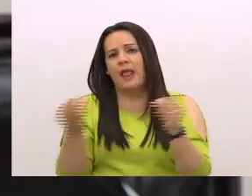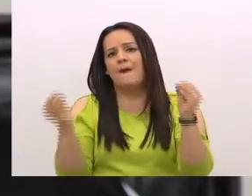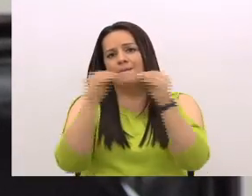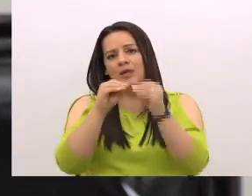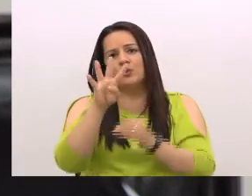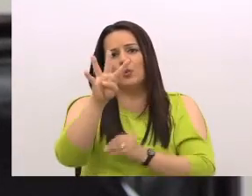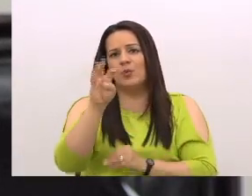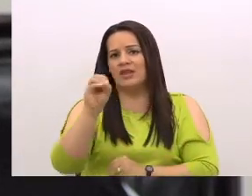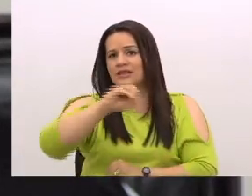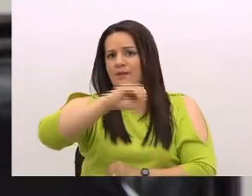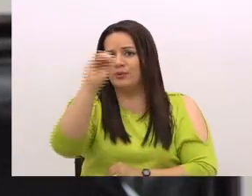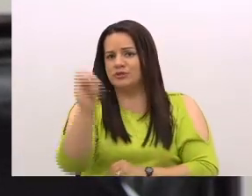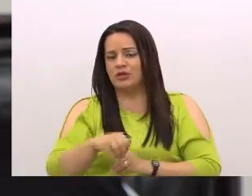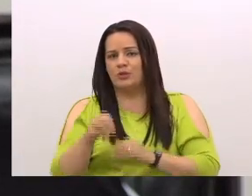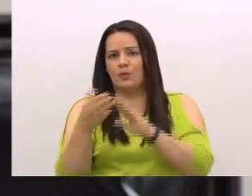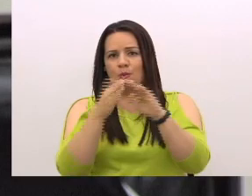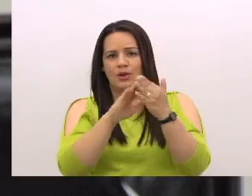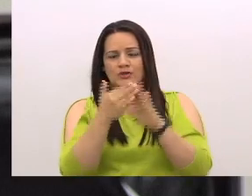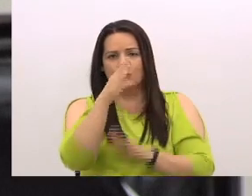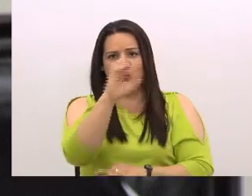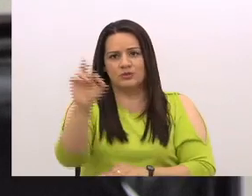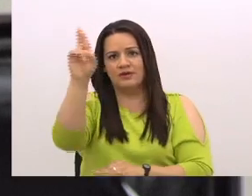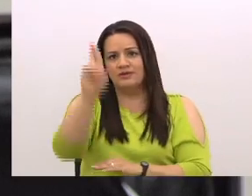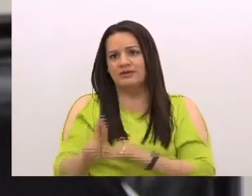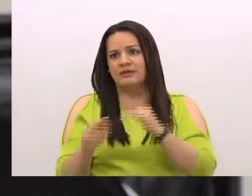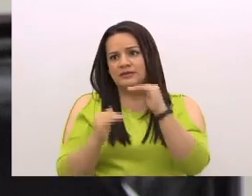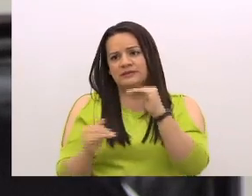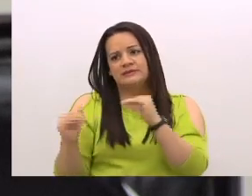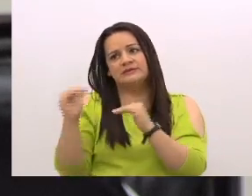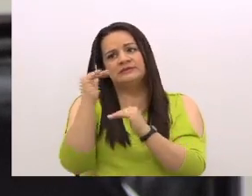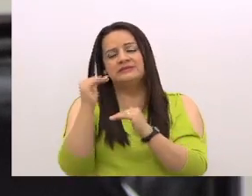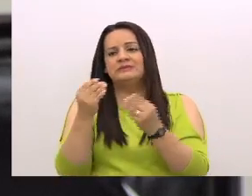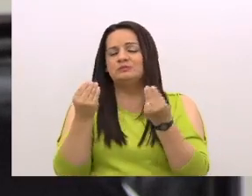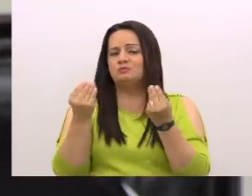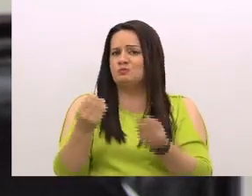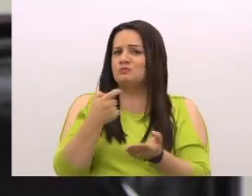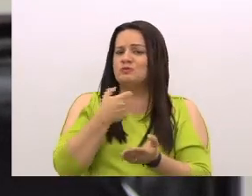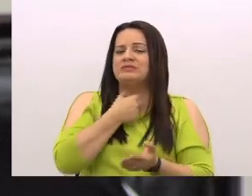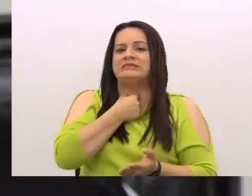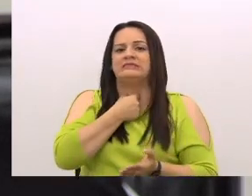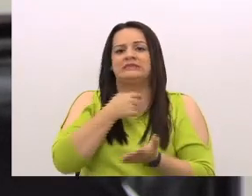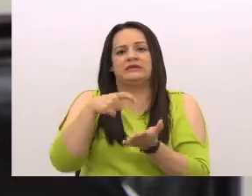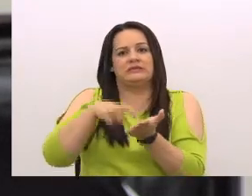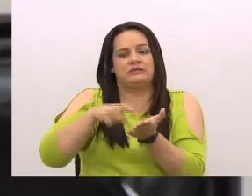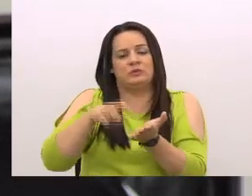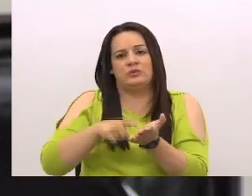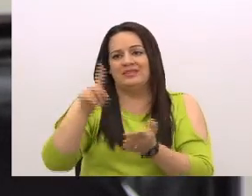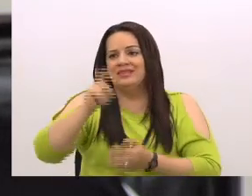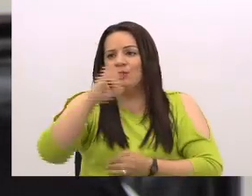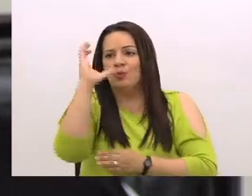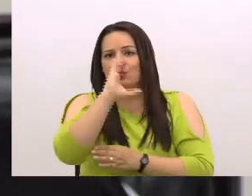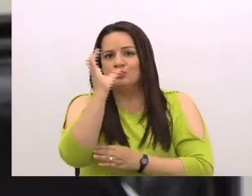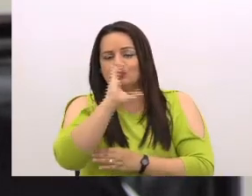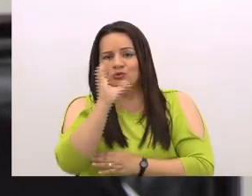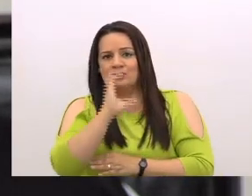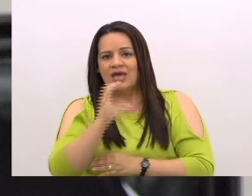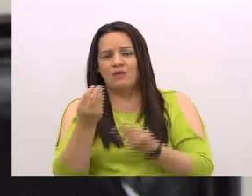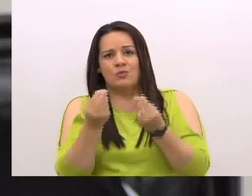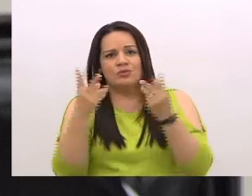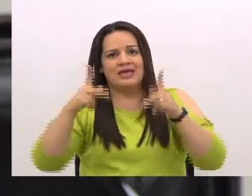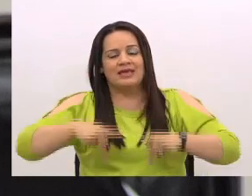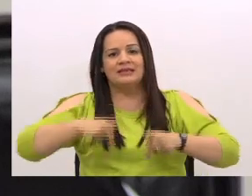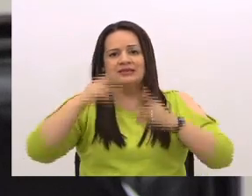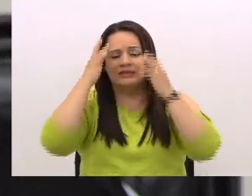de la población costalicense sobreendeudada. De ahí que tenemos que buscar soluciones. Hay mucha gente que está agobiada,